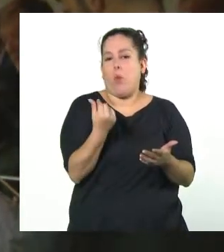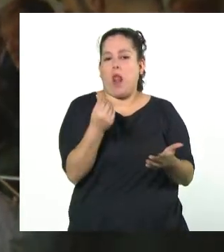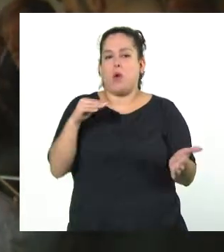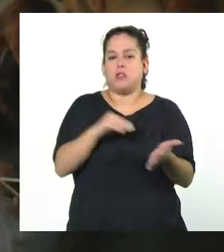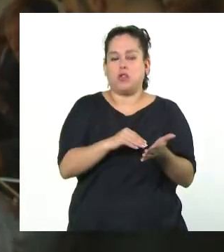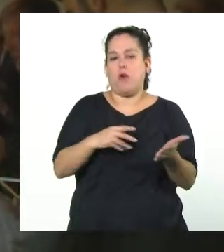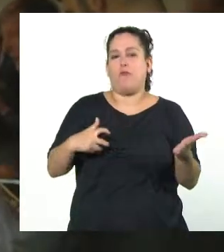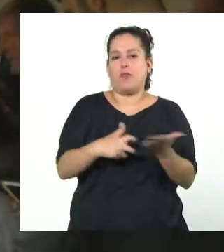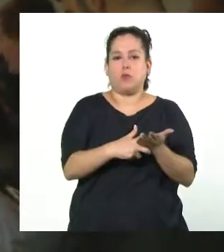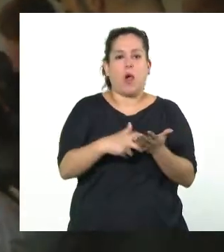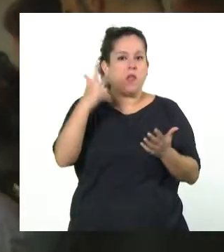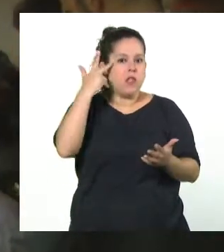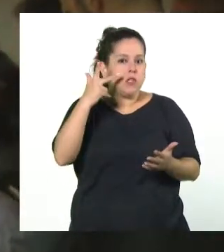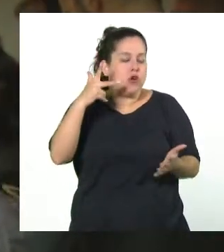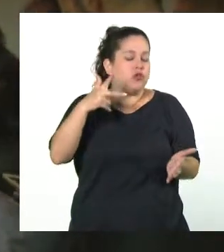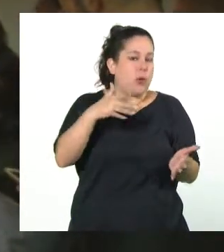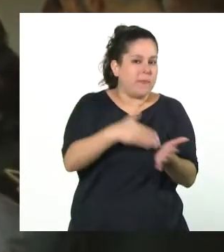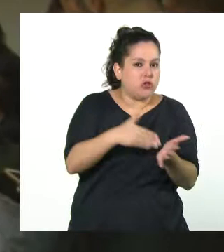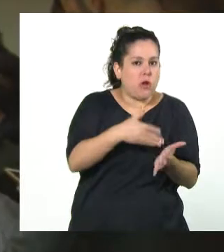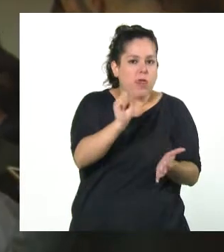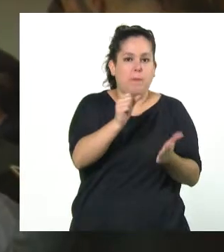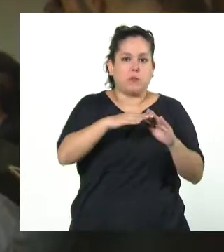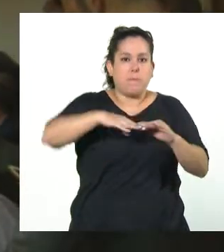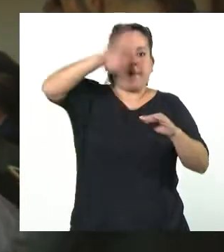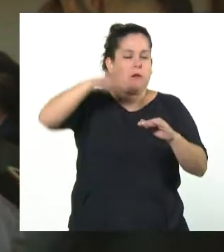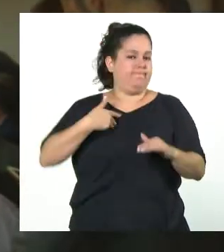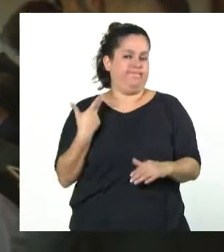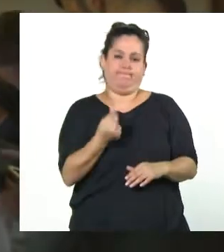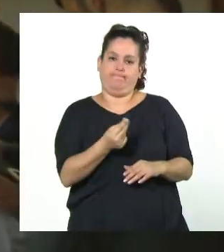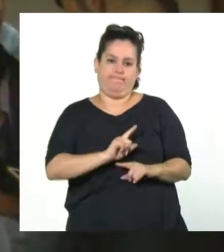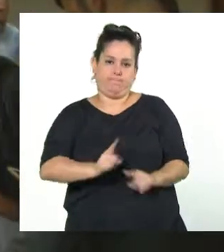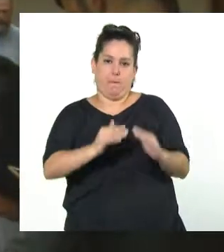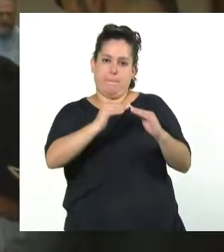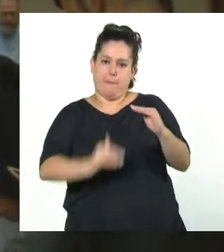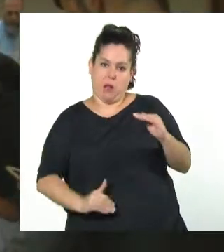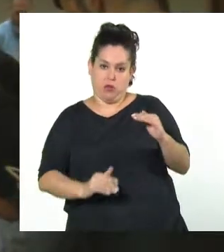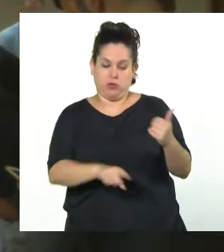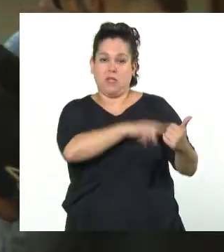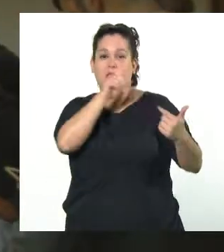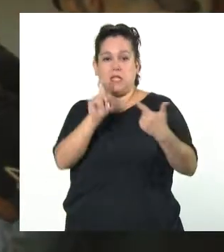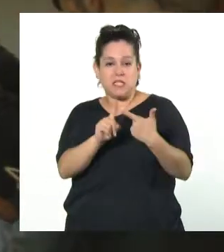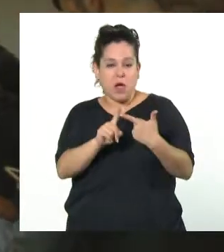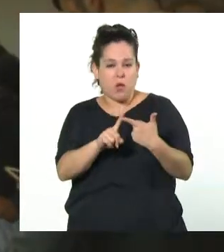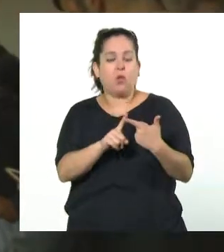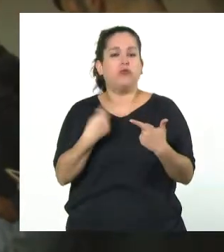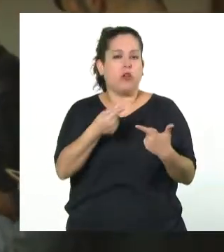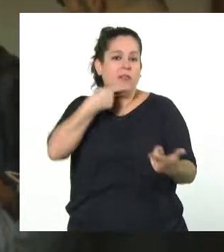18 millones de pesos, va a quedar excluida. Y por otro lado también se excluye del gravamen